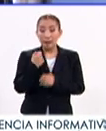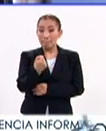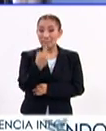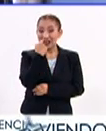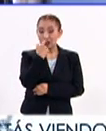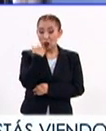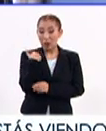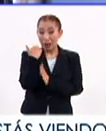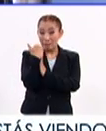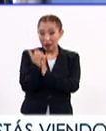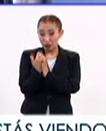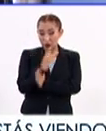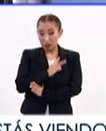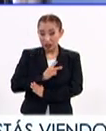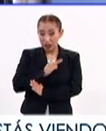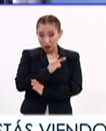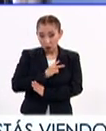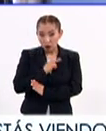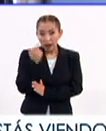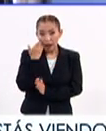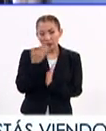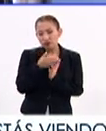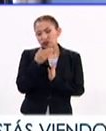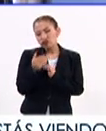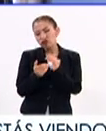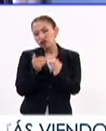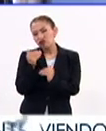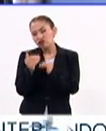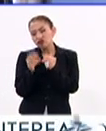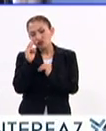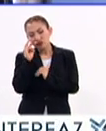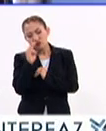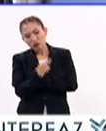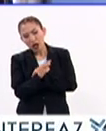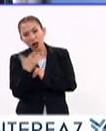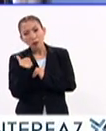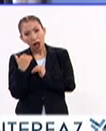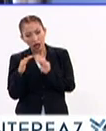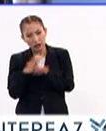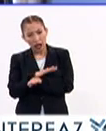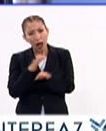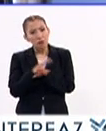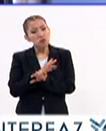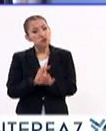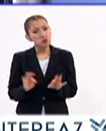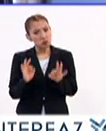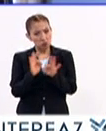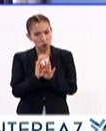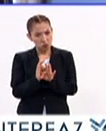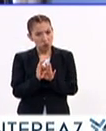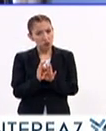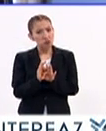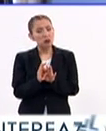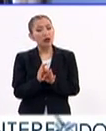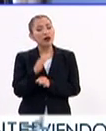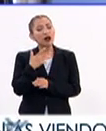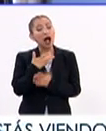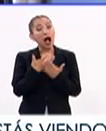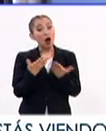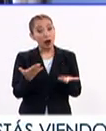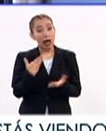antirretroviral a través del tiempo ha sufrido modificaciones muy importantes. Se tienen